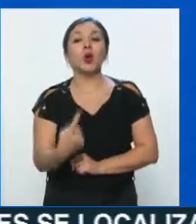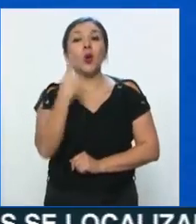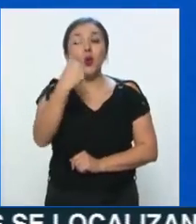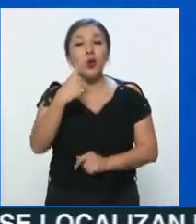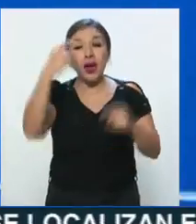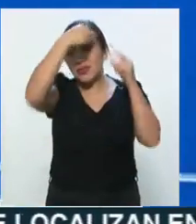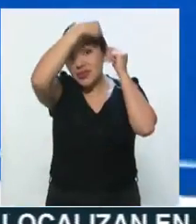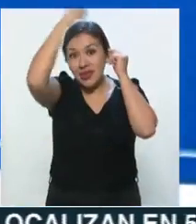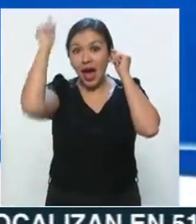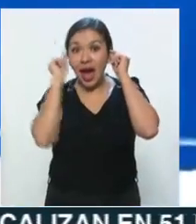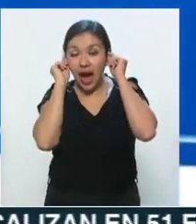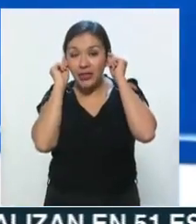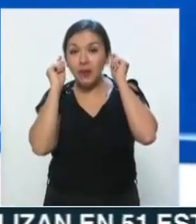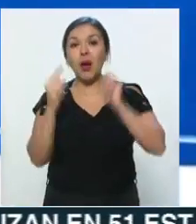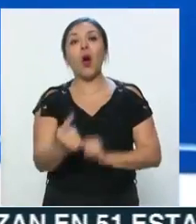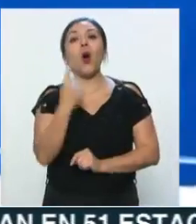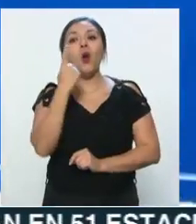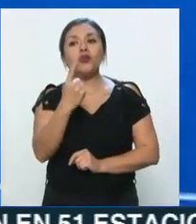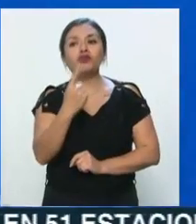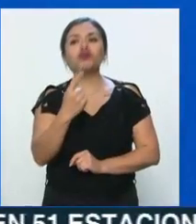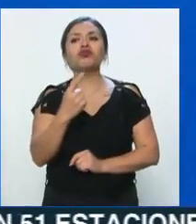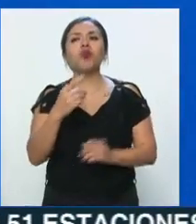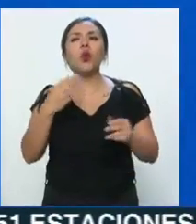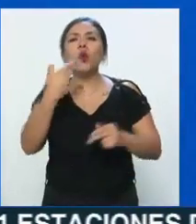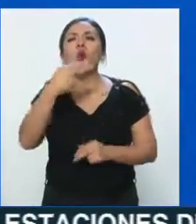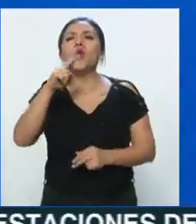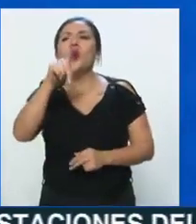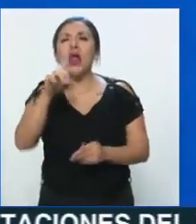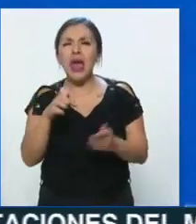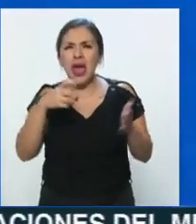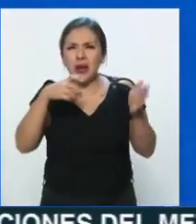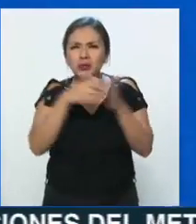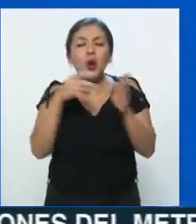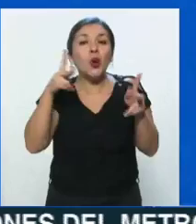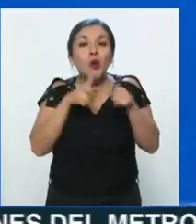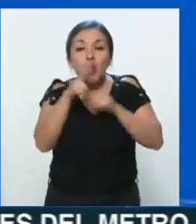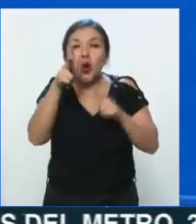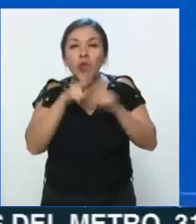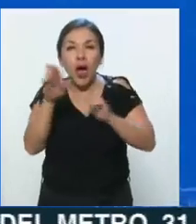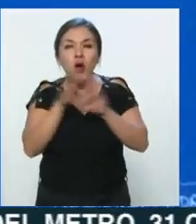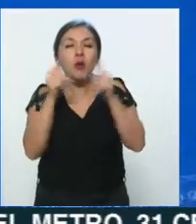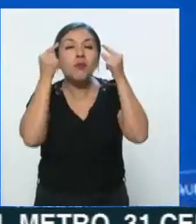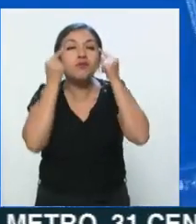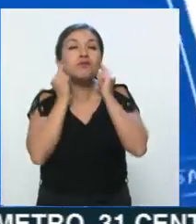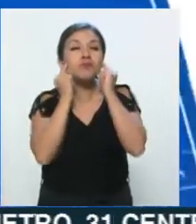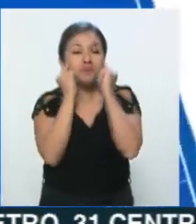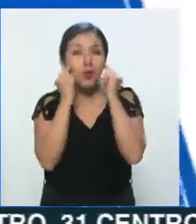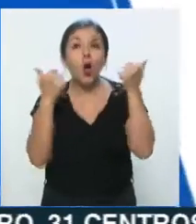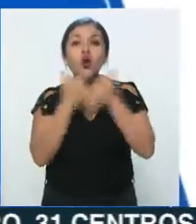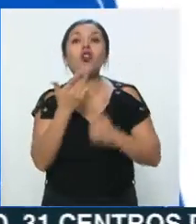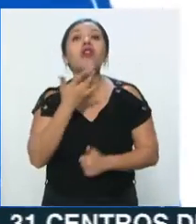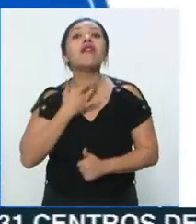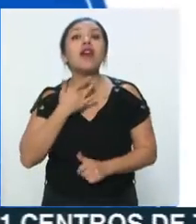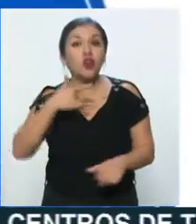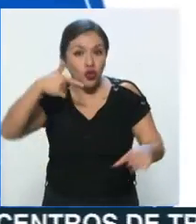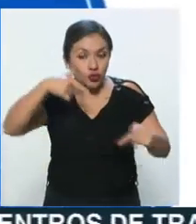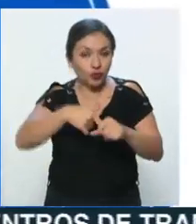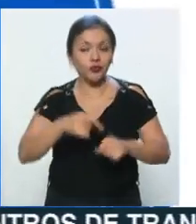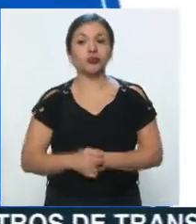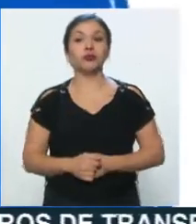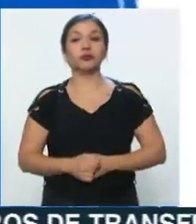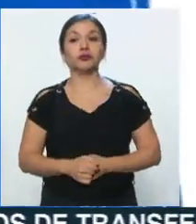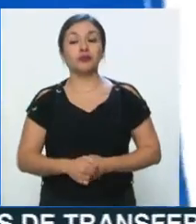diadema, unos zulitos de espuma cortados como patilla que les vamos a poner alcohol. Y aquí está su